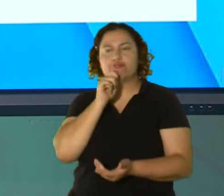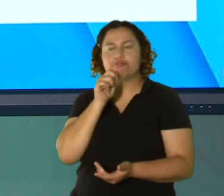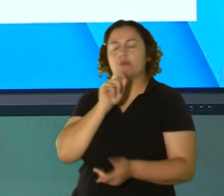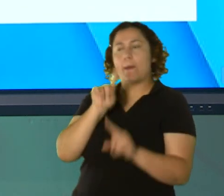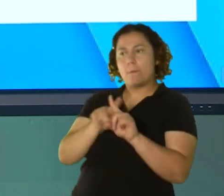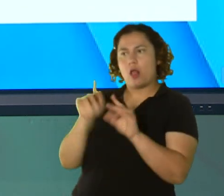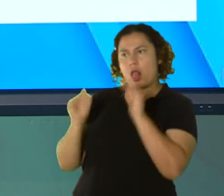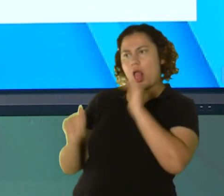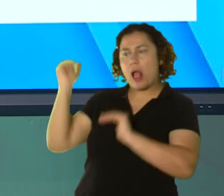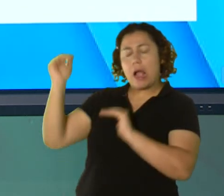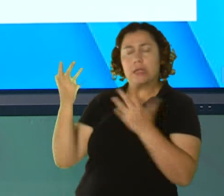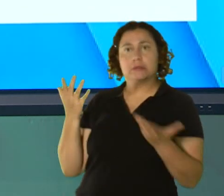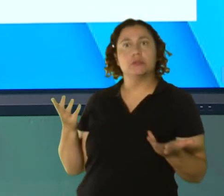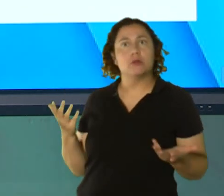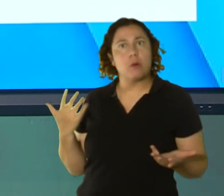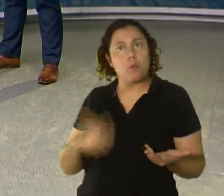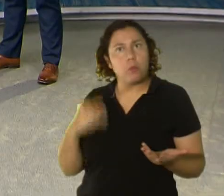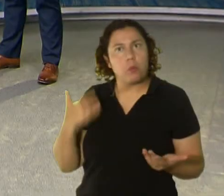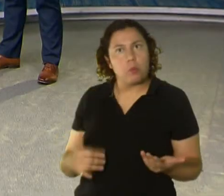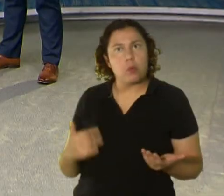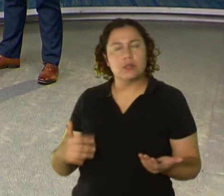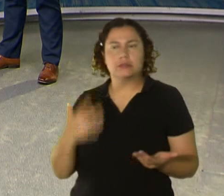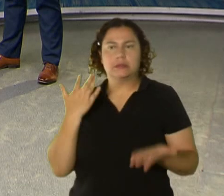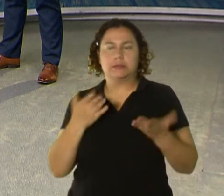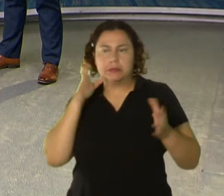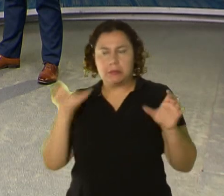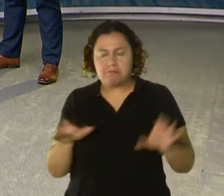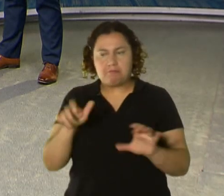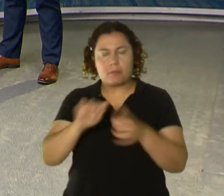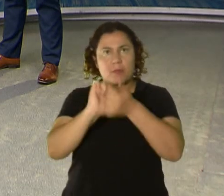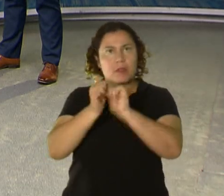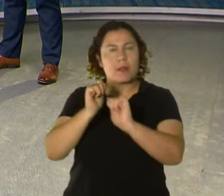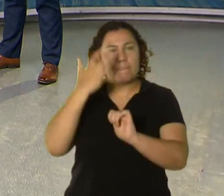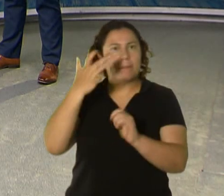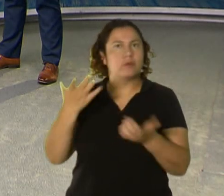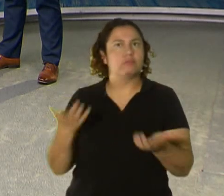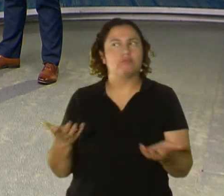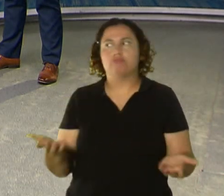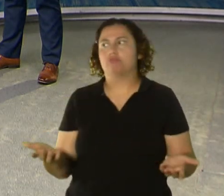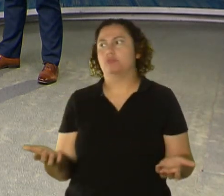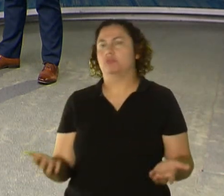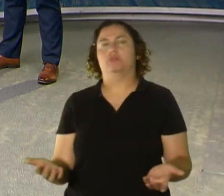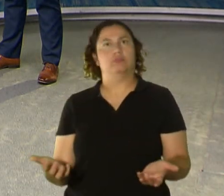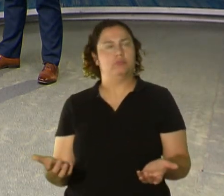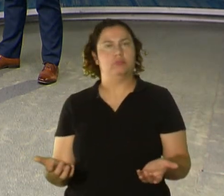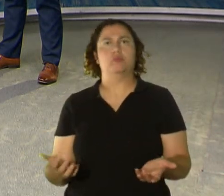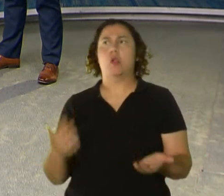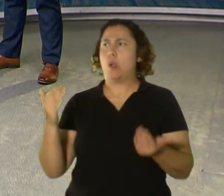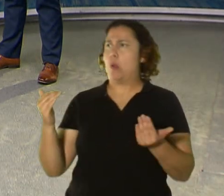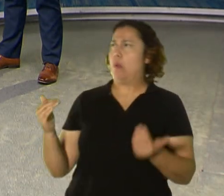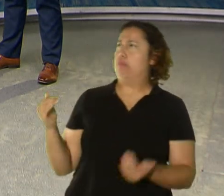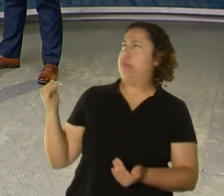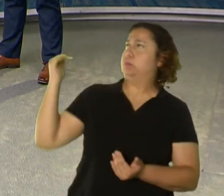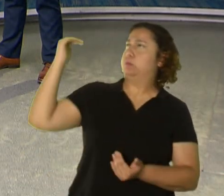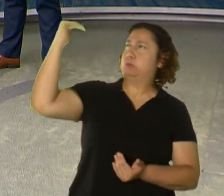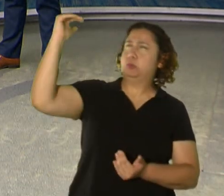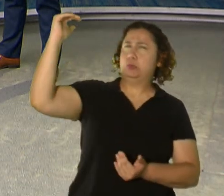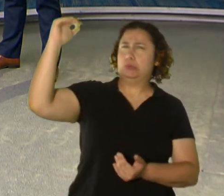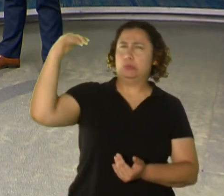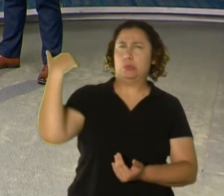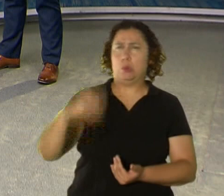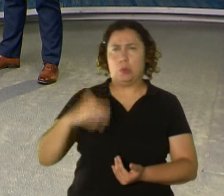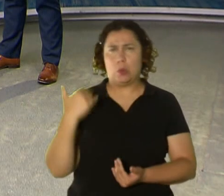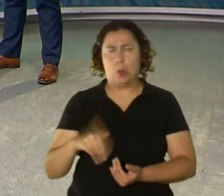una estatura así quizás practicó algún tipo de deporte porque es bastante alto. Y lo digo porque